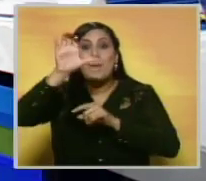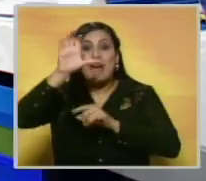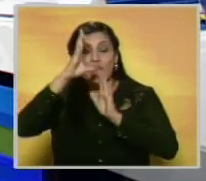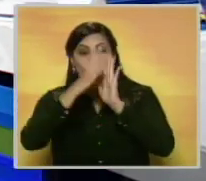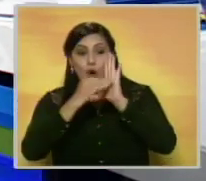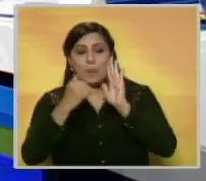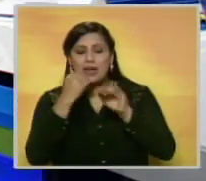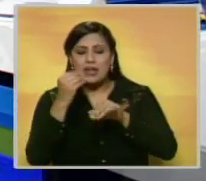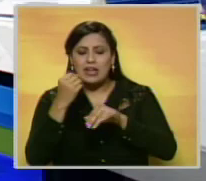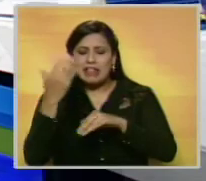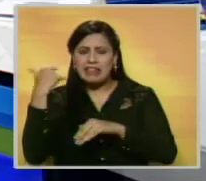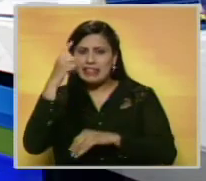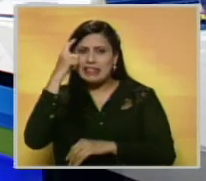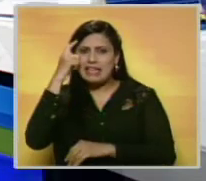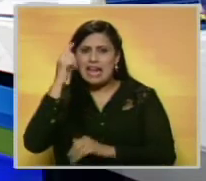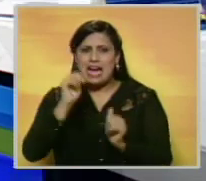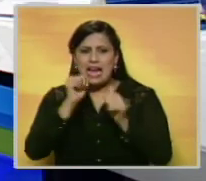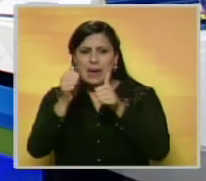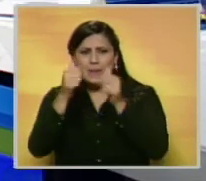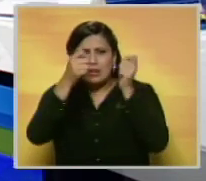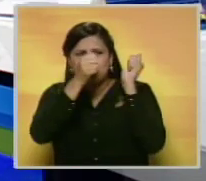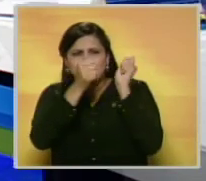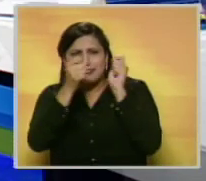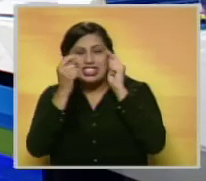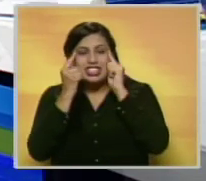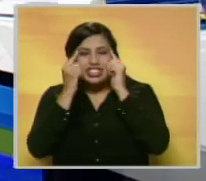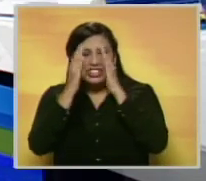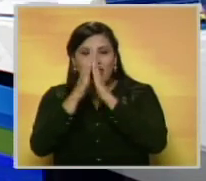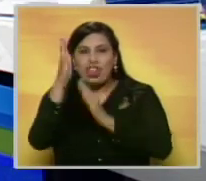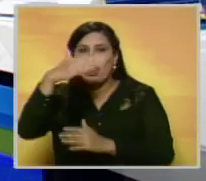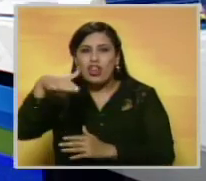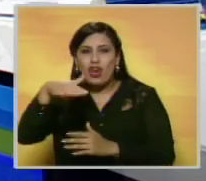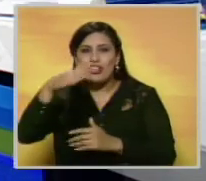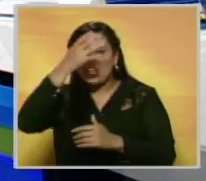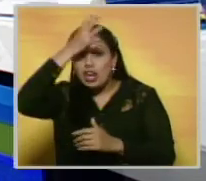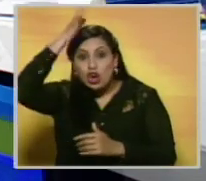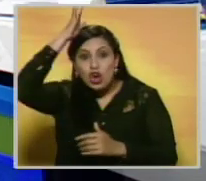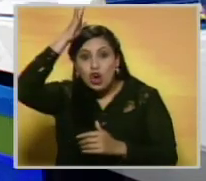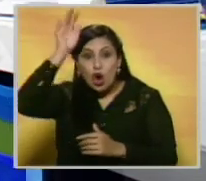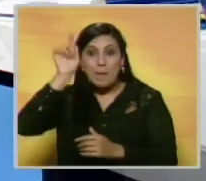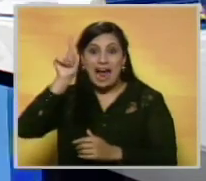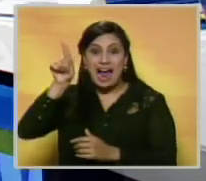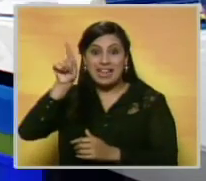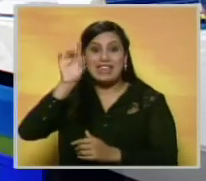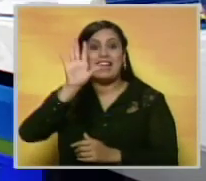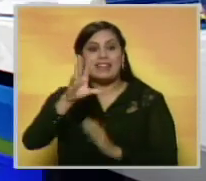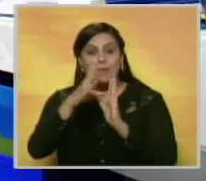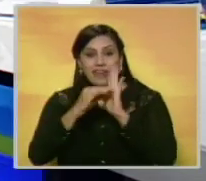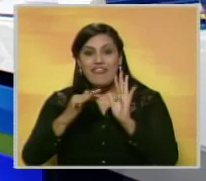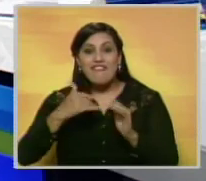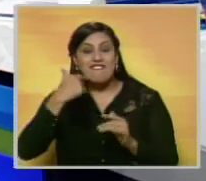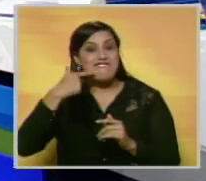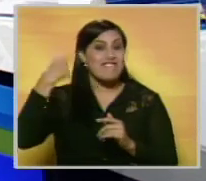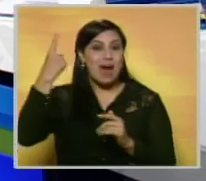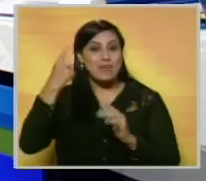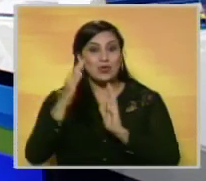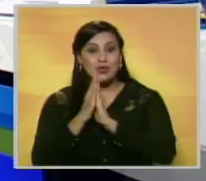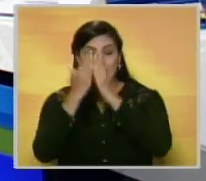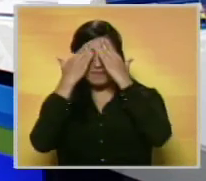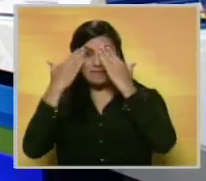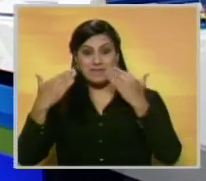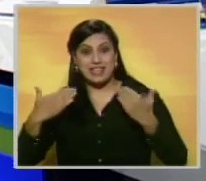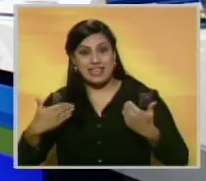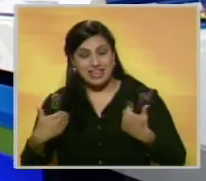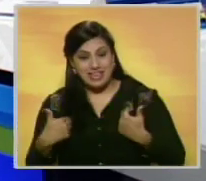porque hace unos pocos días se hizo la bajada de la Chinita en el Vaticano, así que ya está adquiriendo otras formas esta